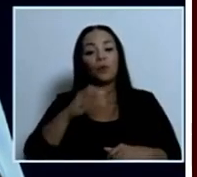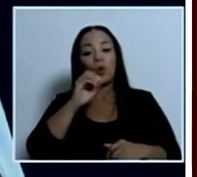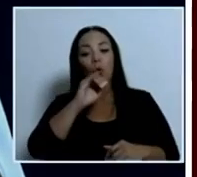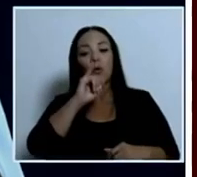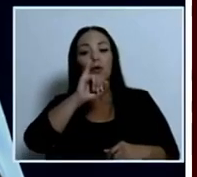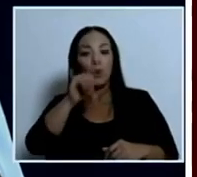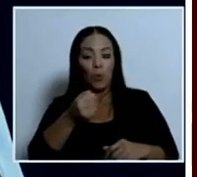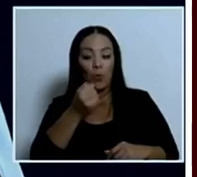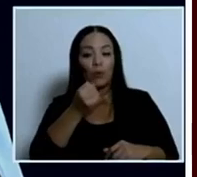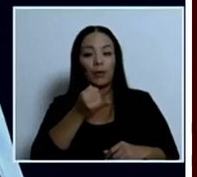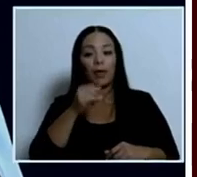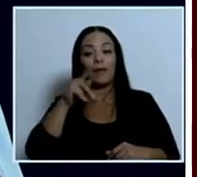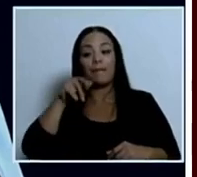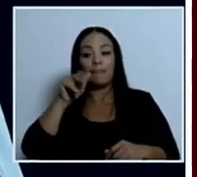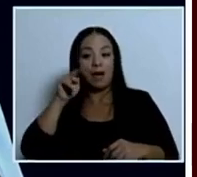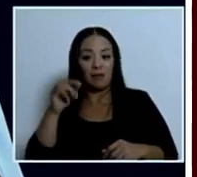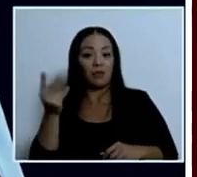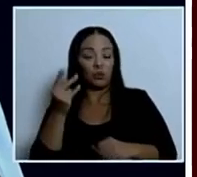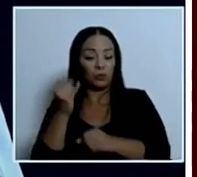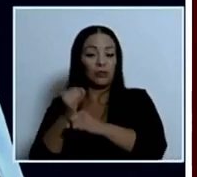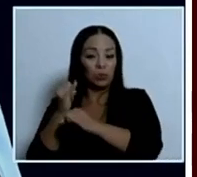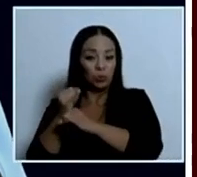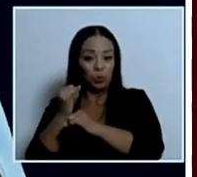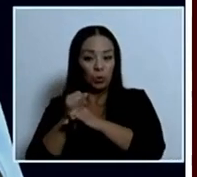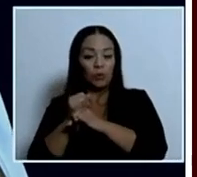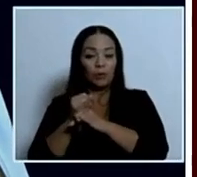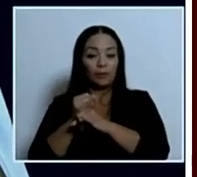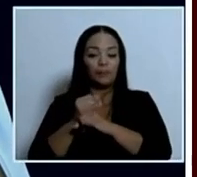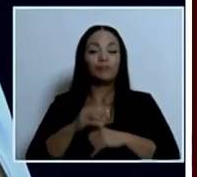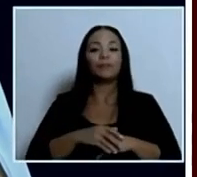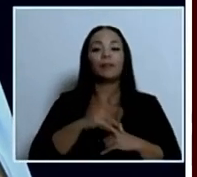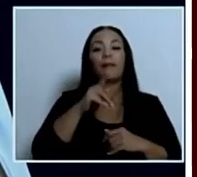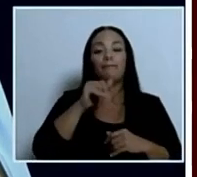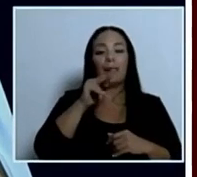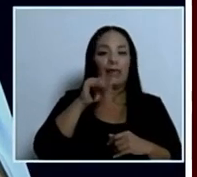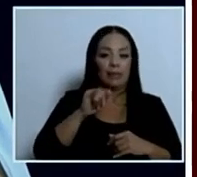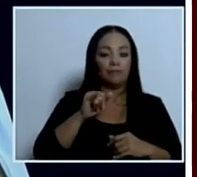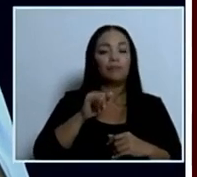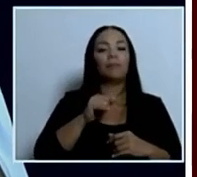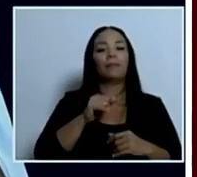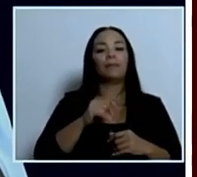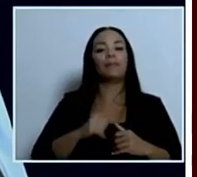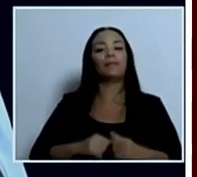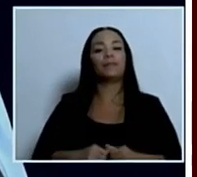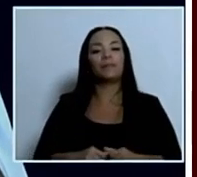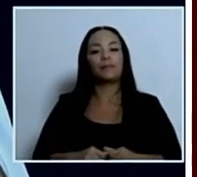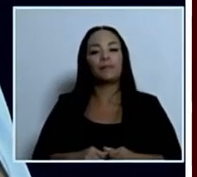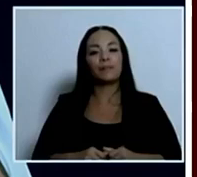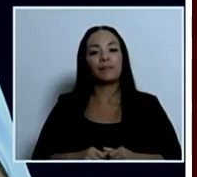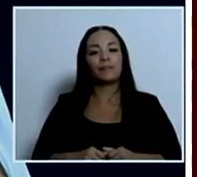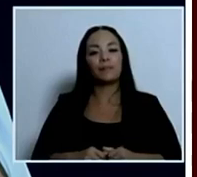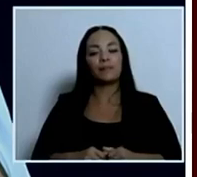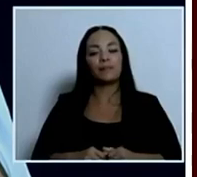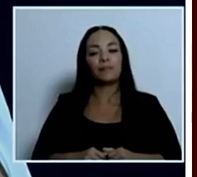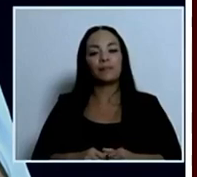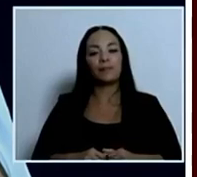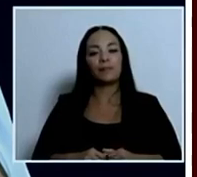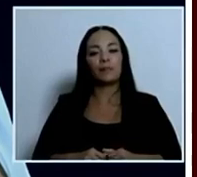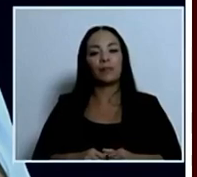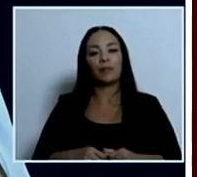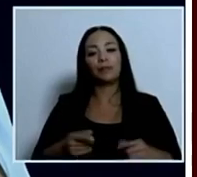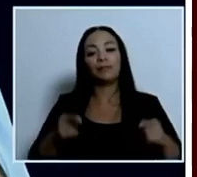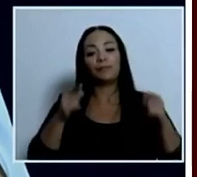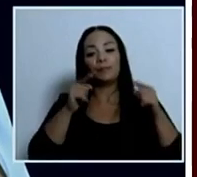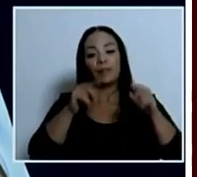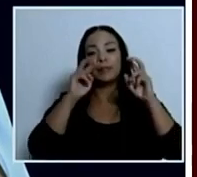judicial como en el Patronato Nacional de Investigación, perdón, en el Patronato Nacional de la Infancia. En ese sentido,